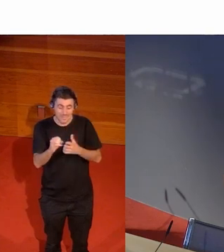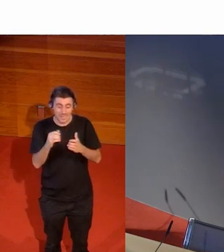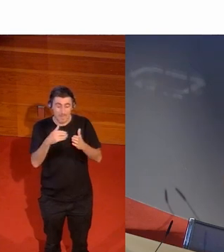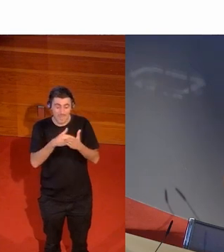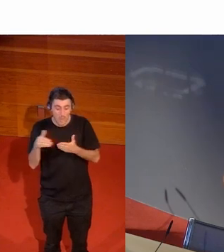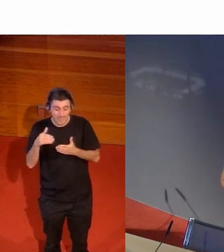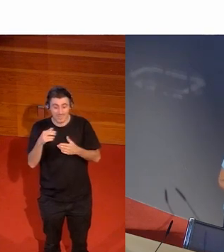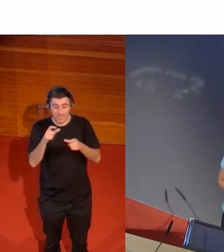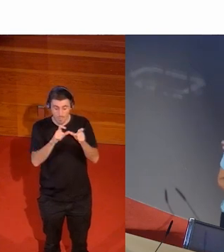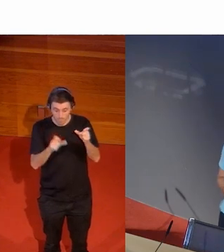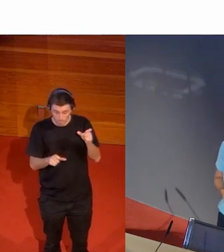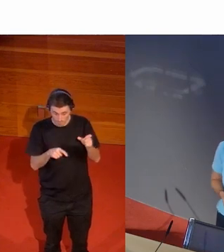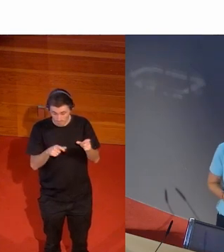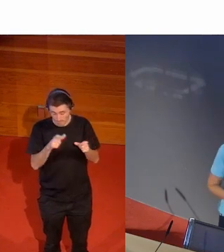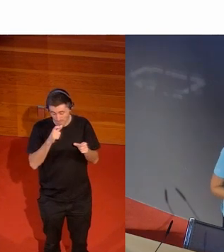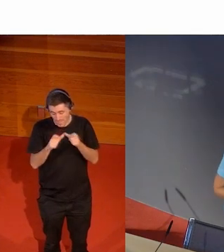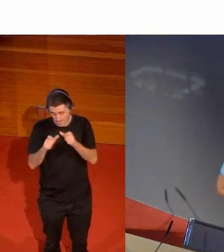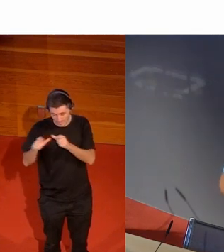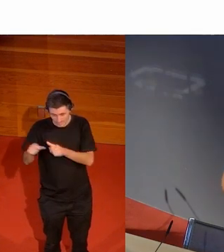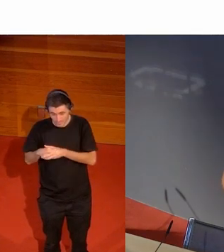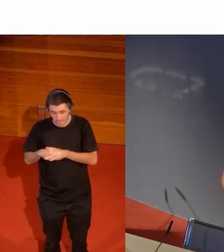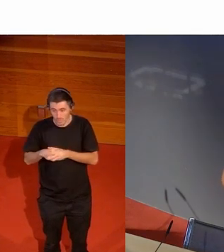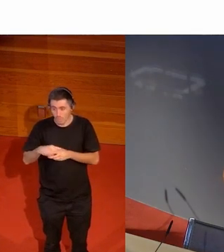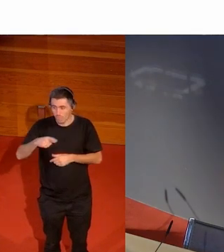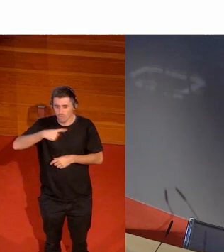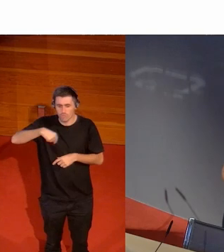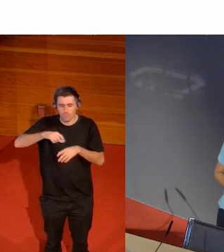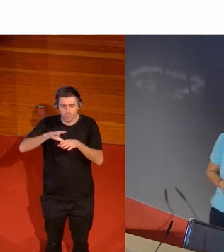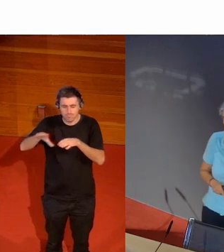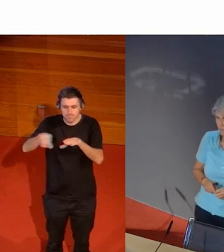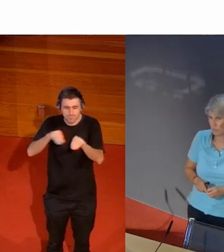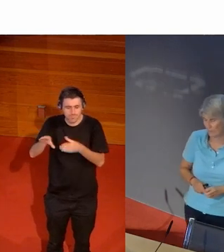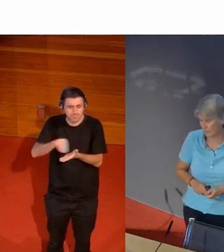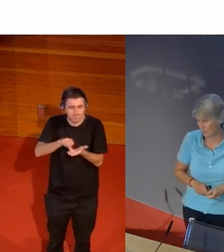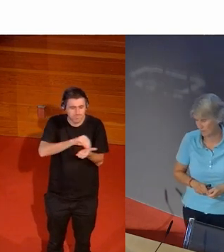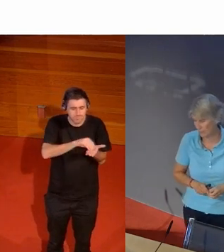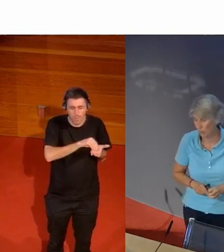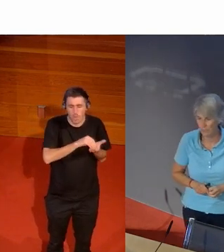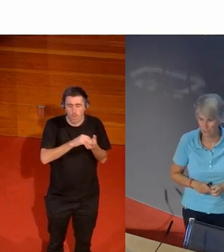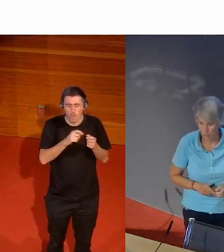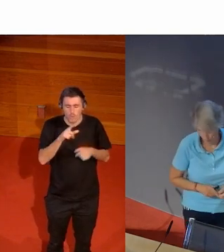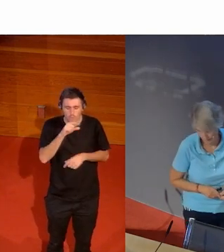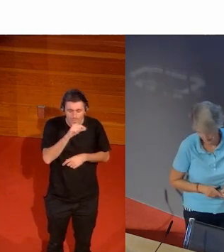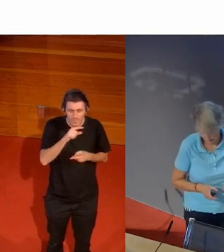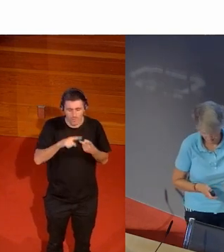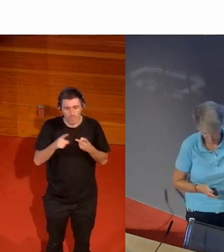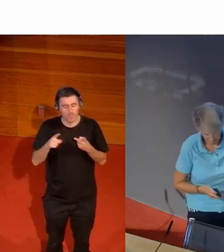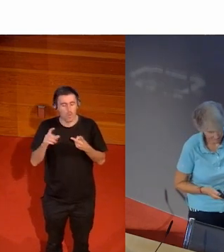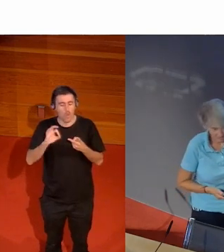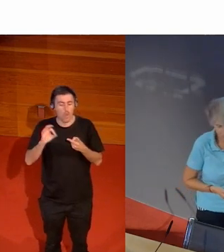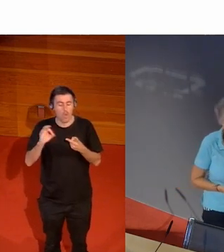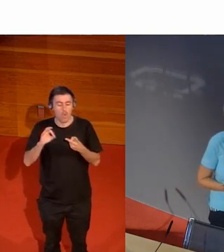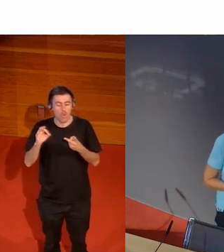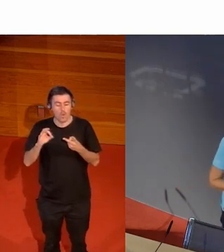empecé yo a recopilar y hemos recopilado muchos tweets y muchas titulares las mujeres suecas